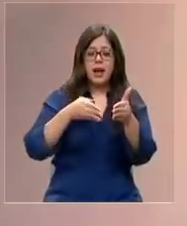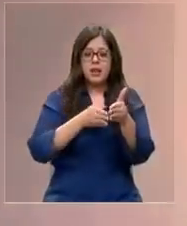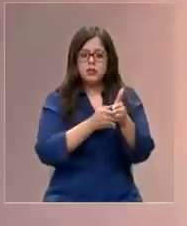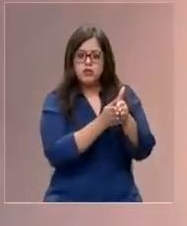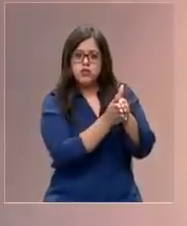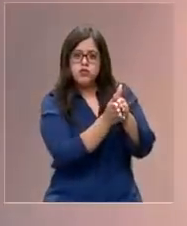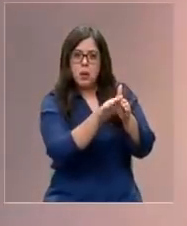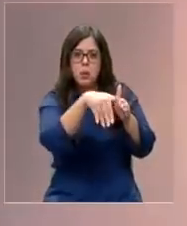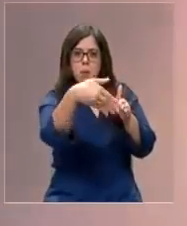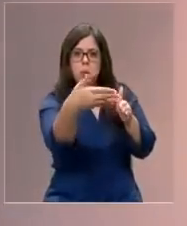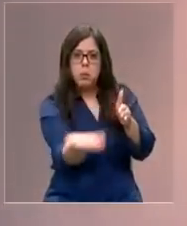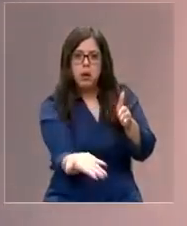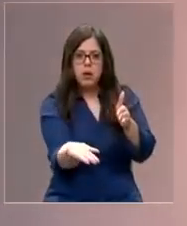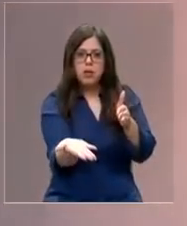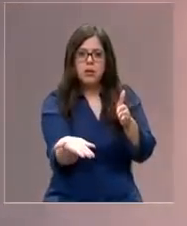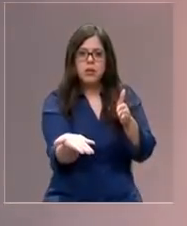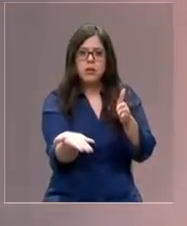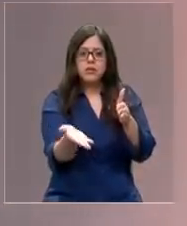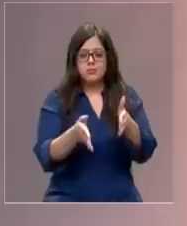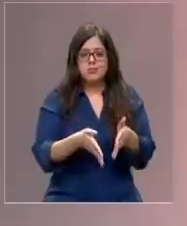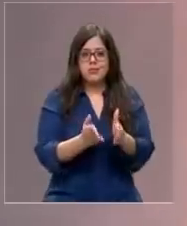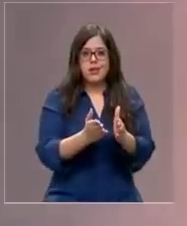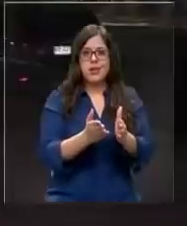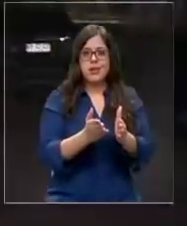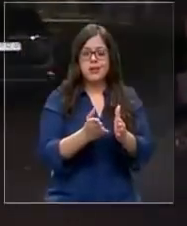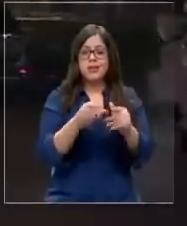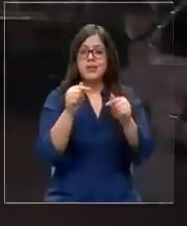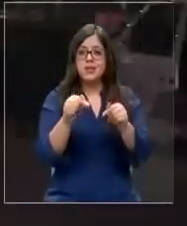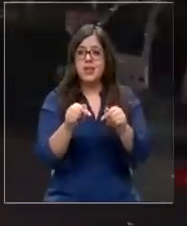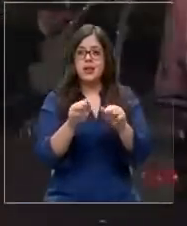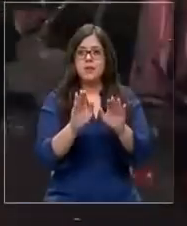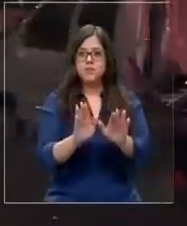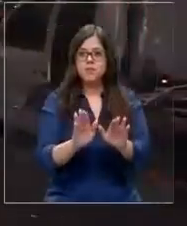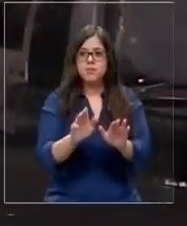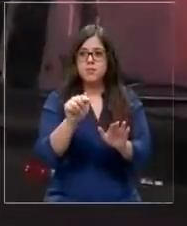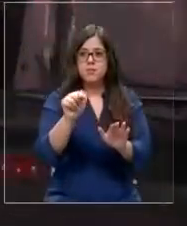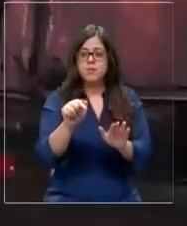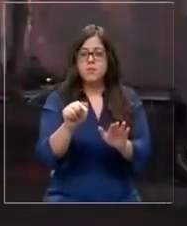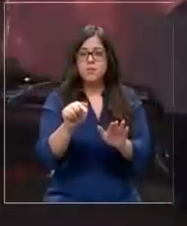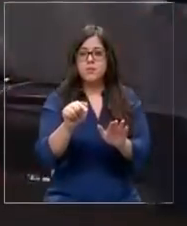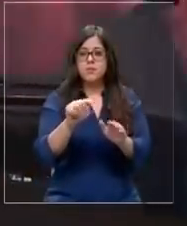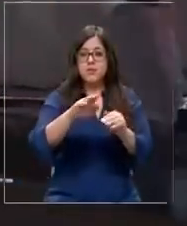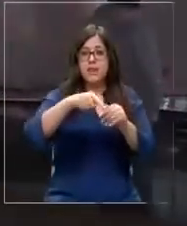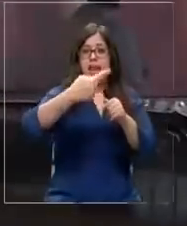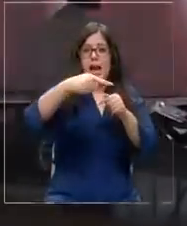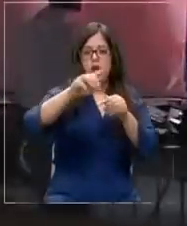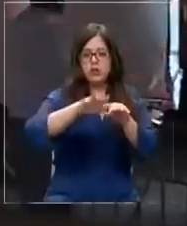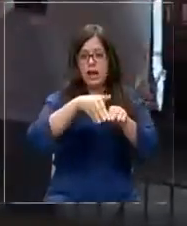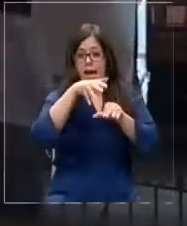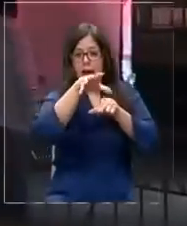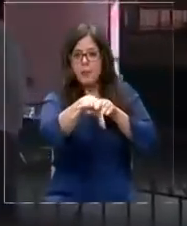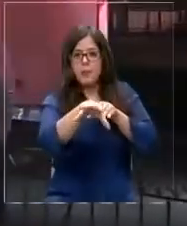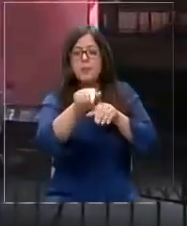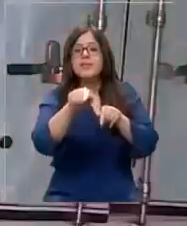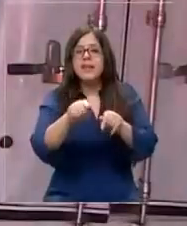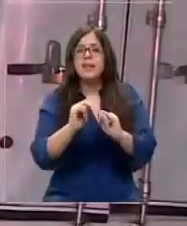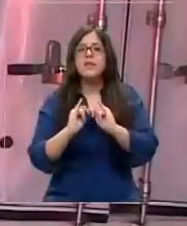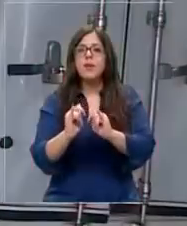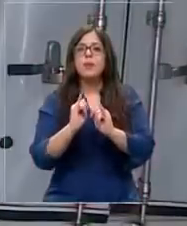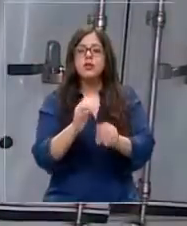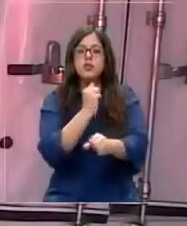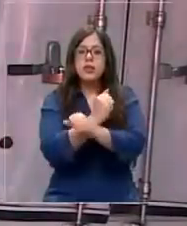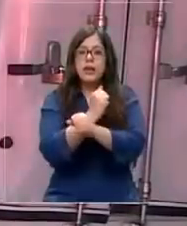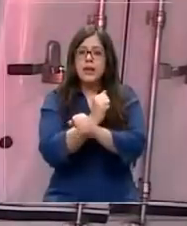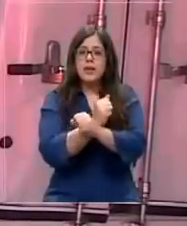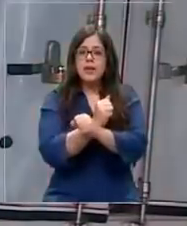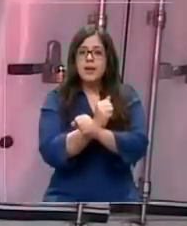vehículo el cual se volcó sobre el bandejón central y quedó detenido en la calzada contraria de la avenida. Según la información dada por